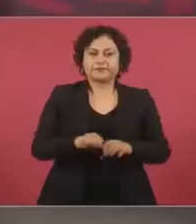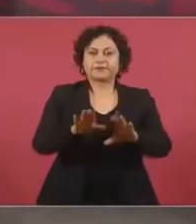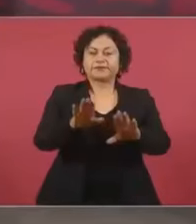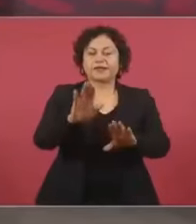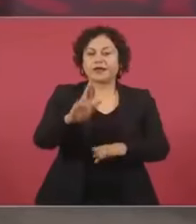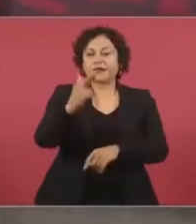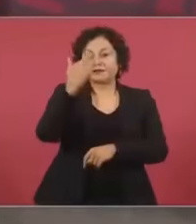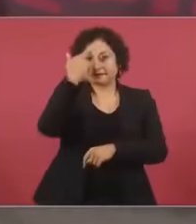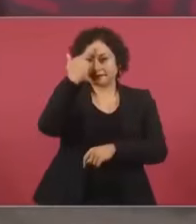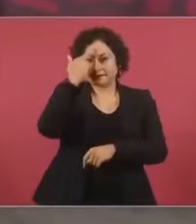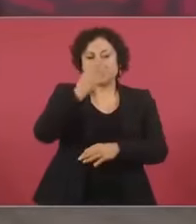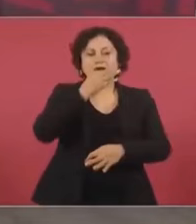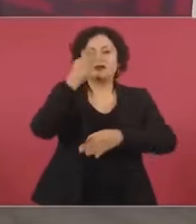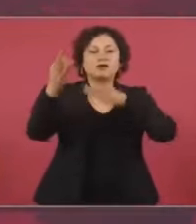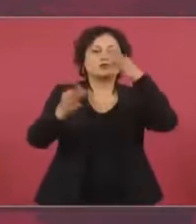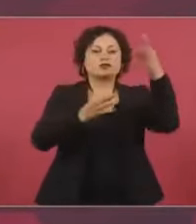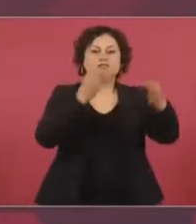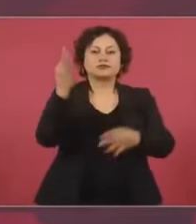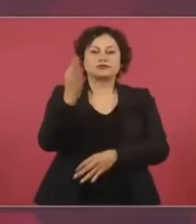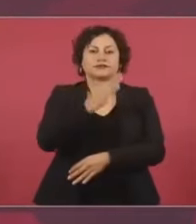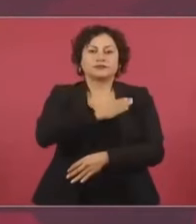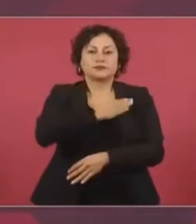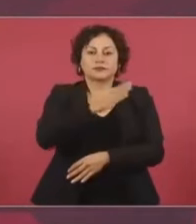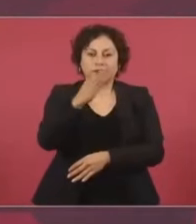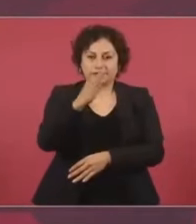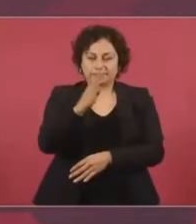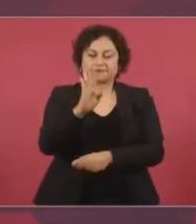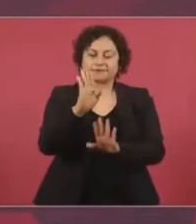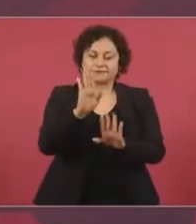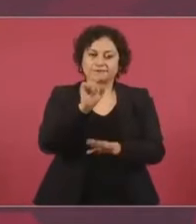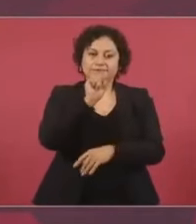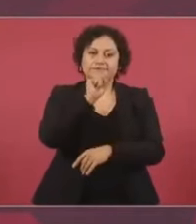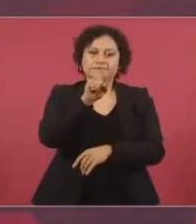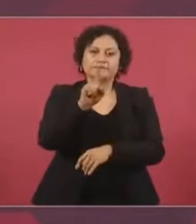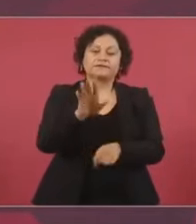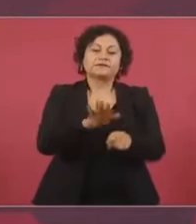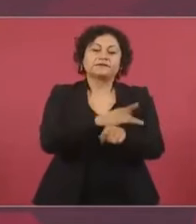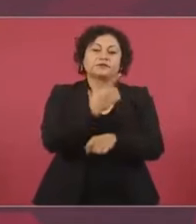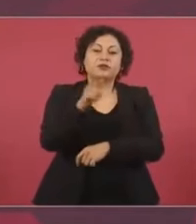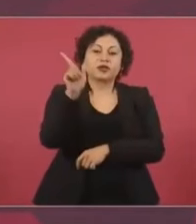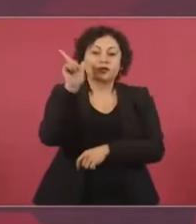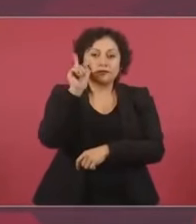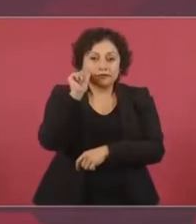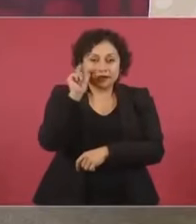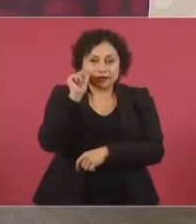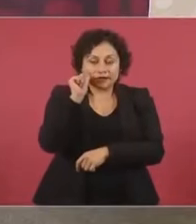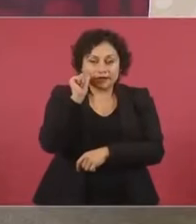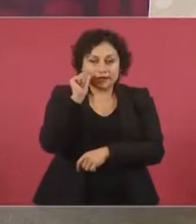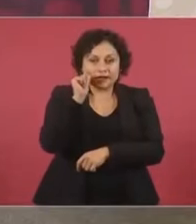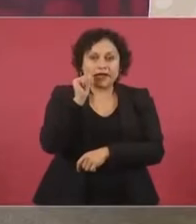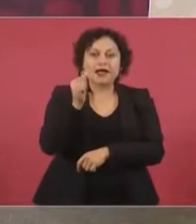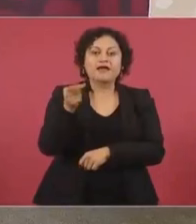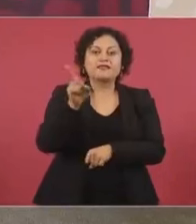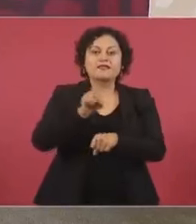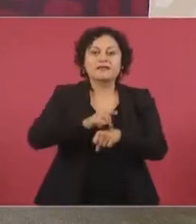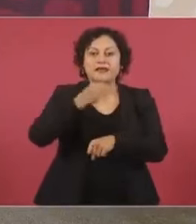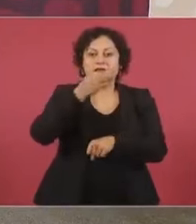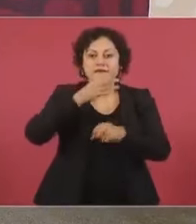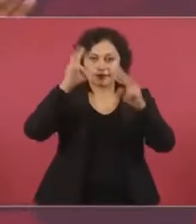Buena noticia, también, bueno, es que mañana es la Guadalupe, no hay,